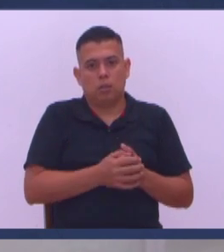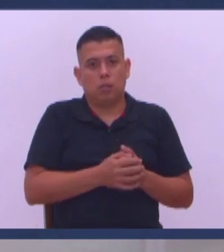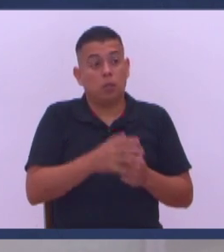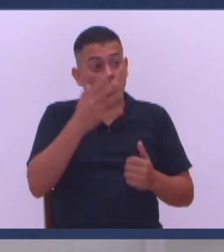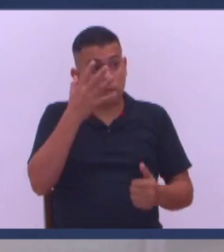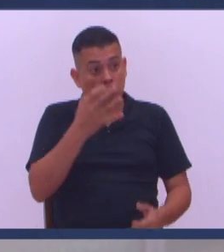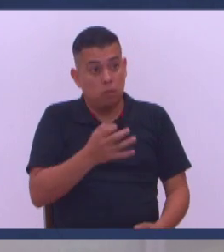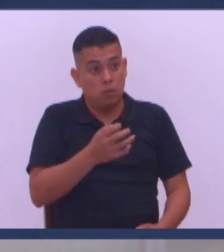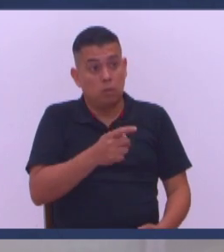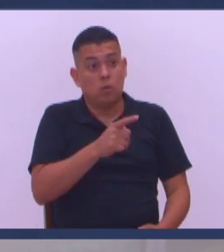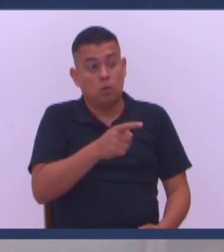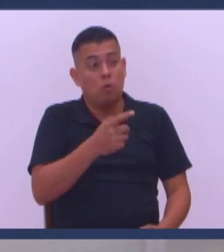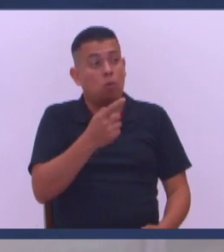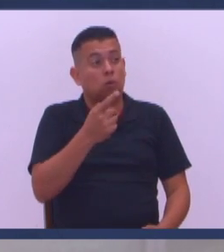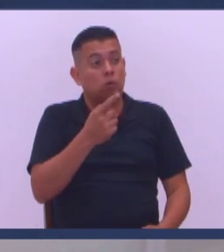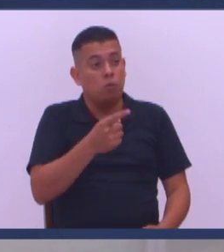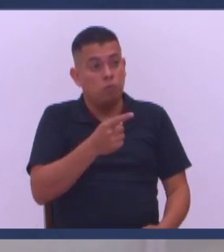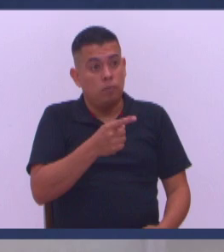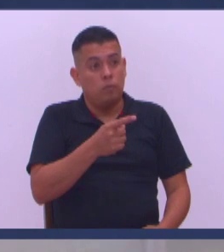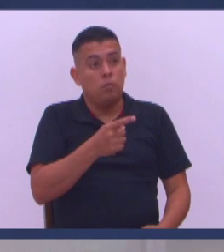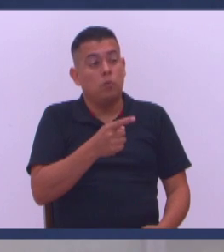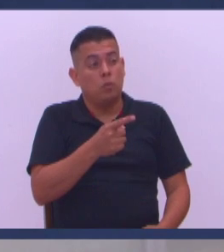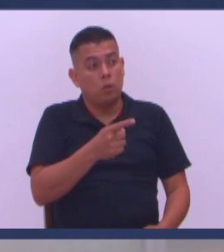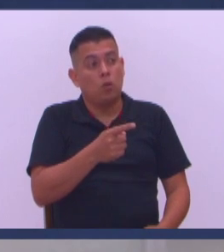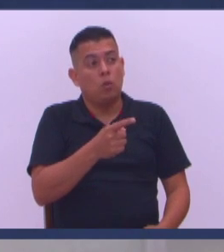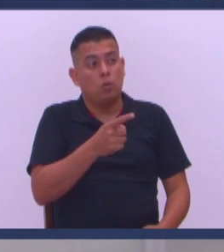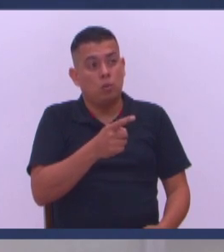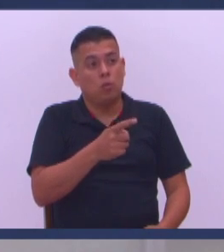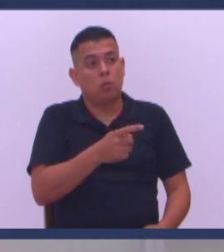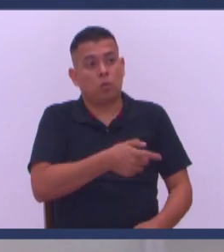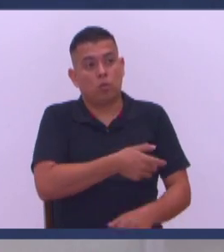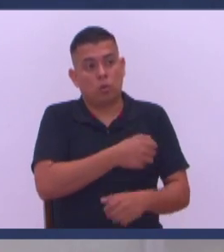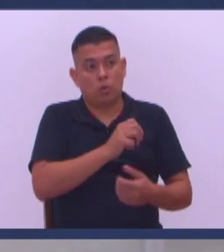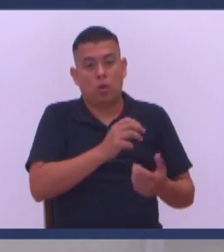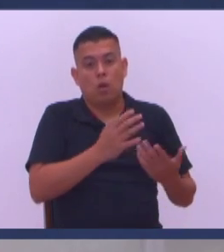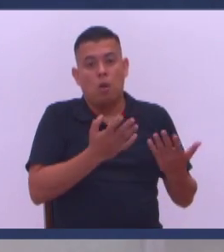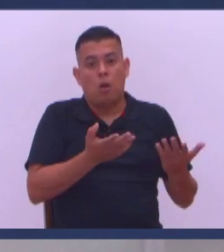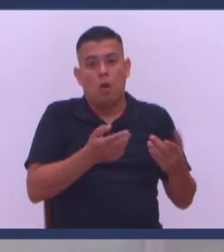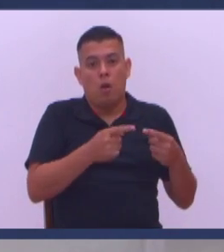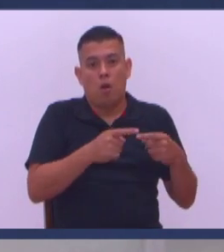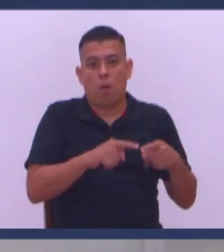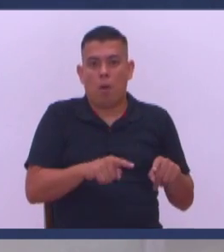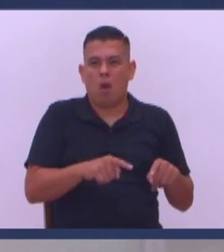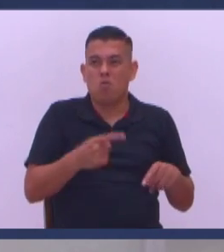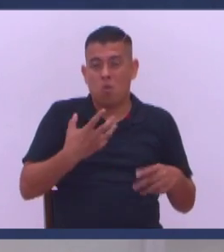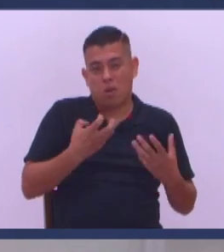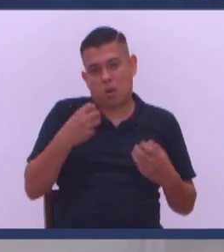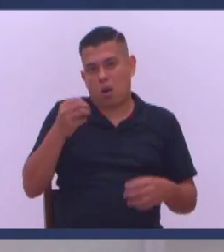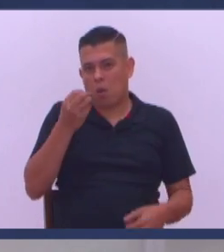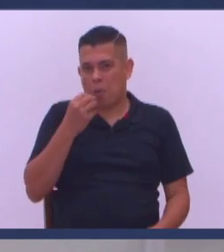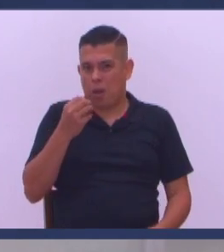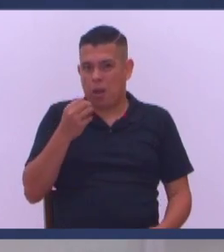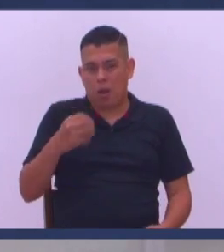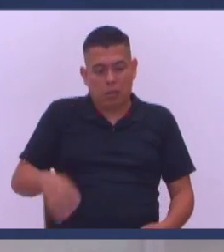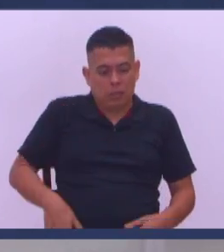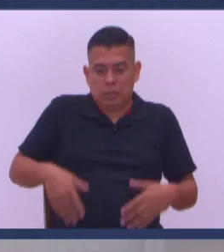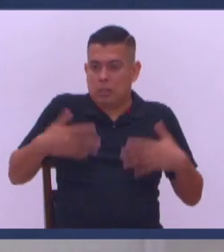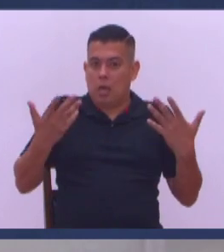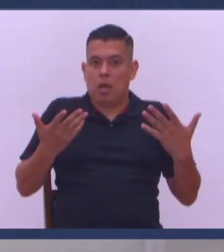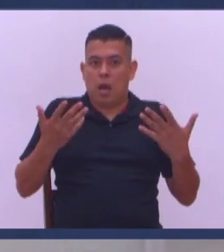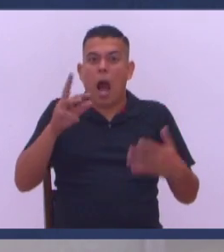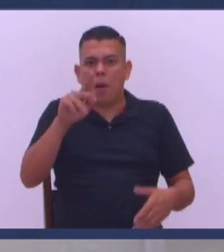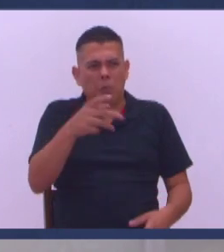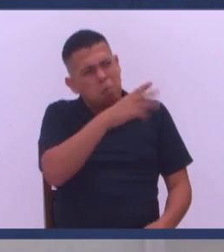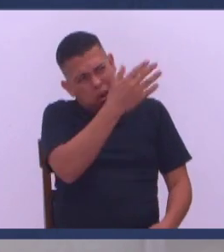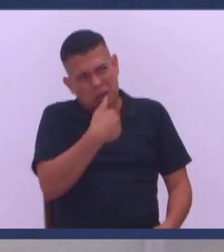Yo creo que eso Vale oro De una persona Mira yo quiero ir a comer Pero ahorita No ando plata Venite hombre Dice el amigo